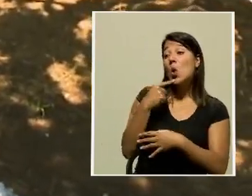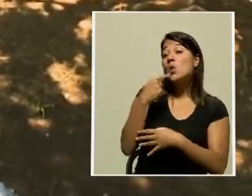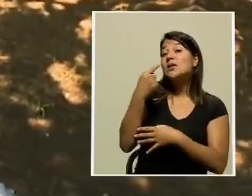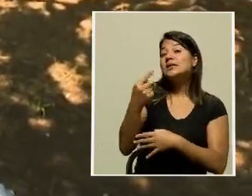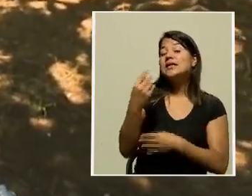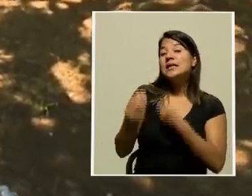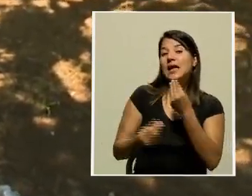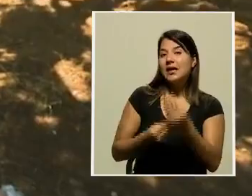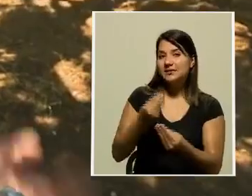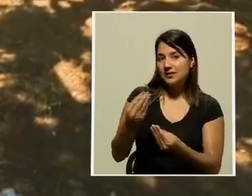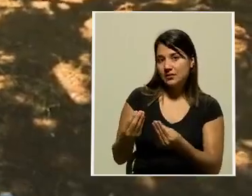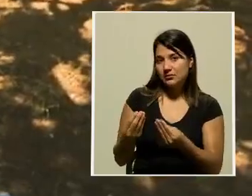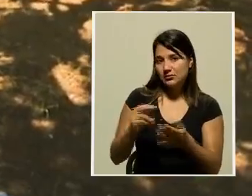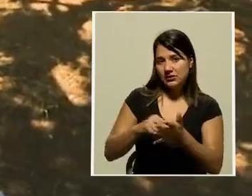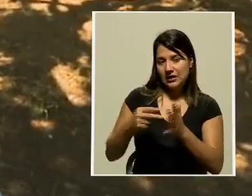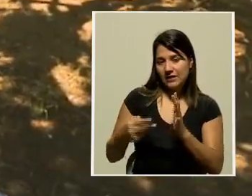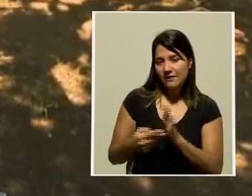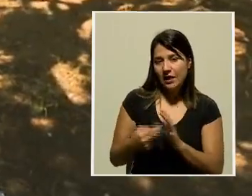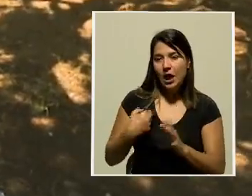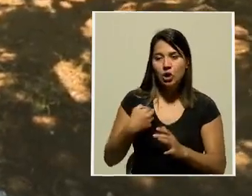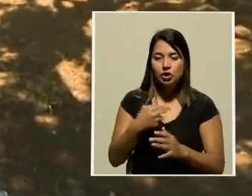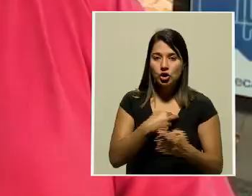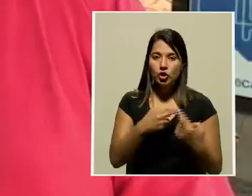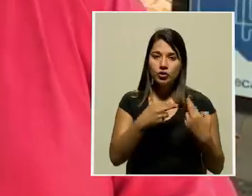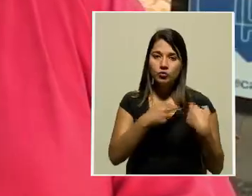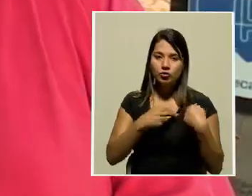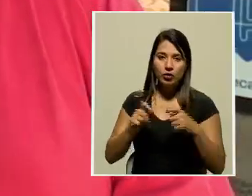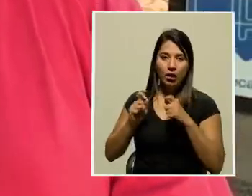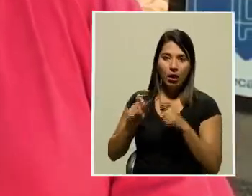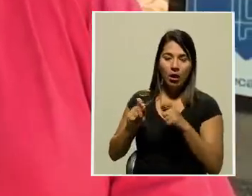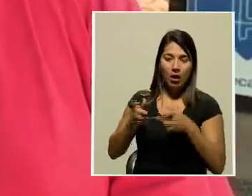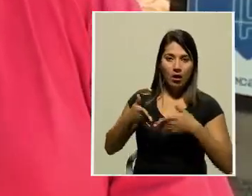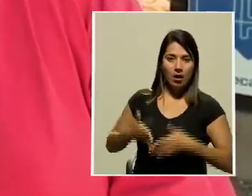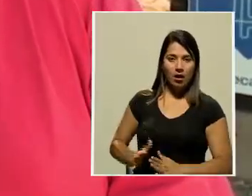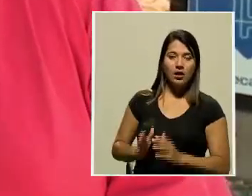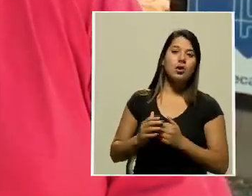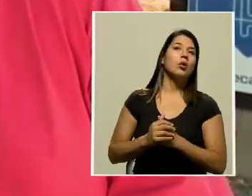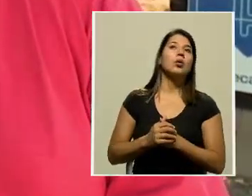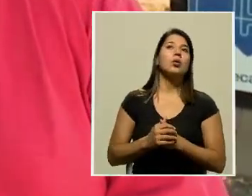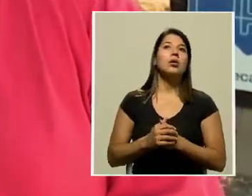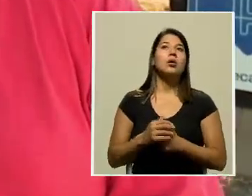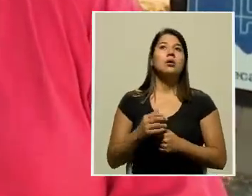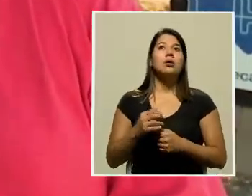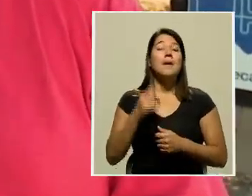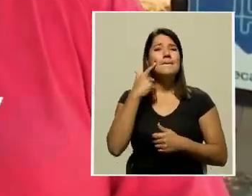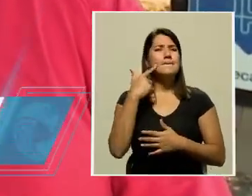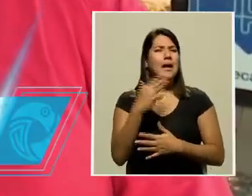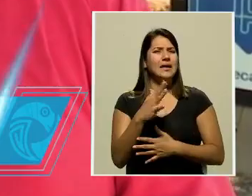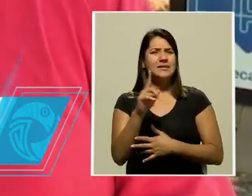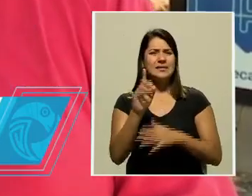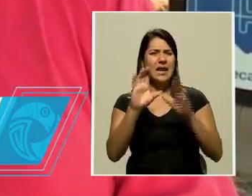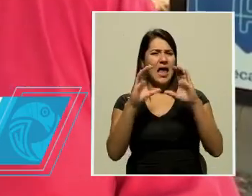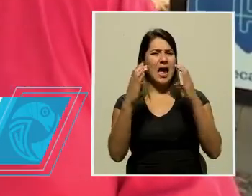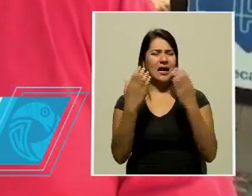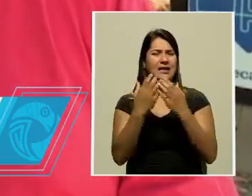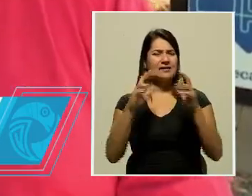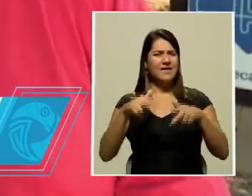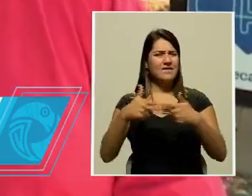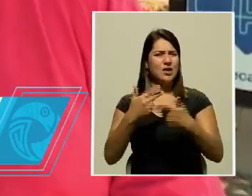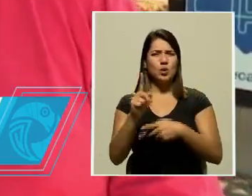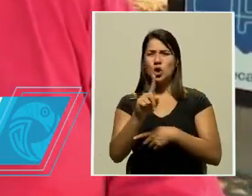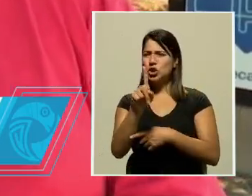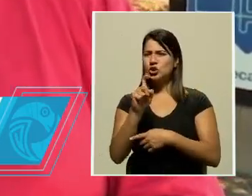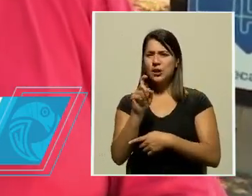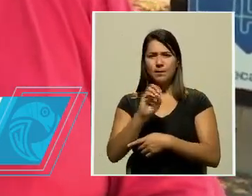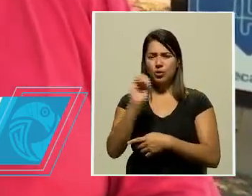que hacer, prácticamente nos va a tocar a nosotros darle la clase. Según nos estuvieron explicando, las clases virtuales no van a ser así como al 100%, sino simplemente